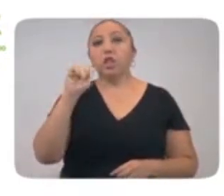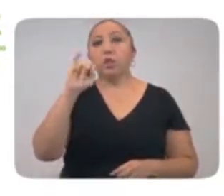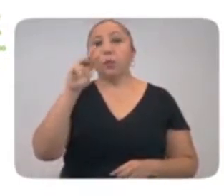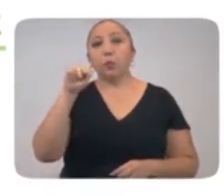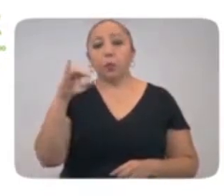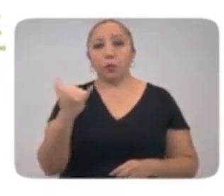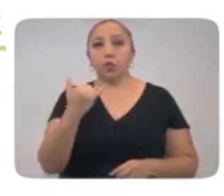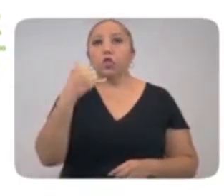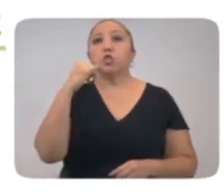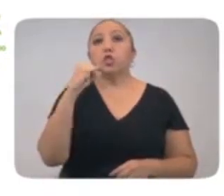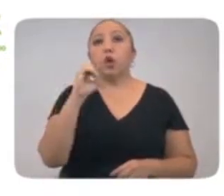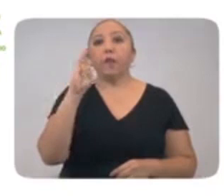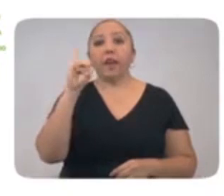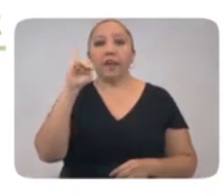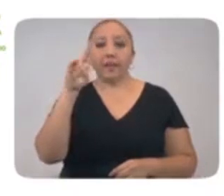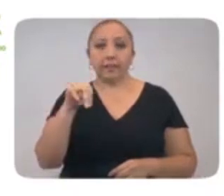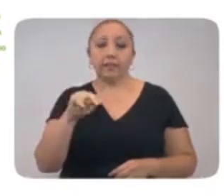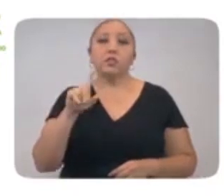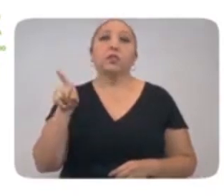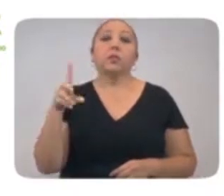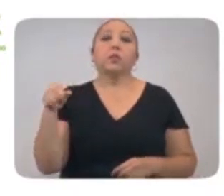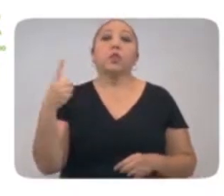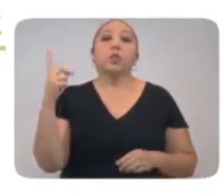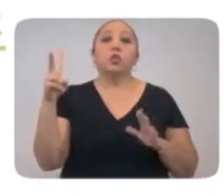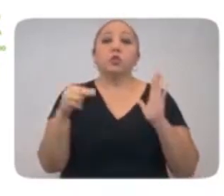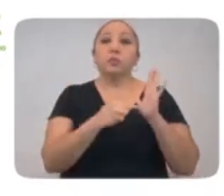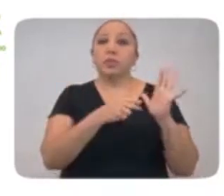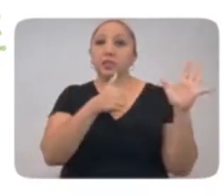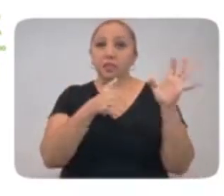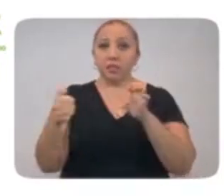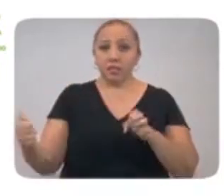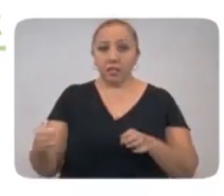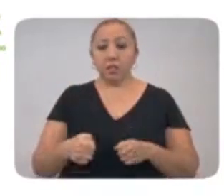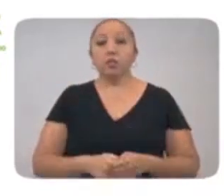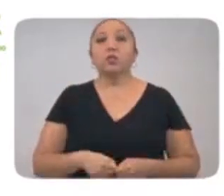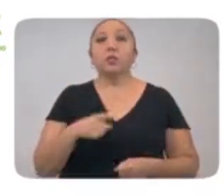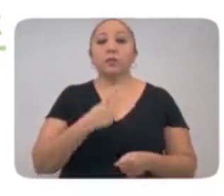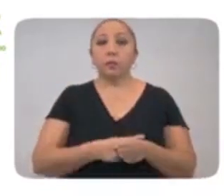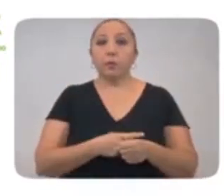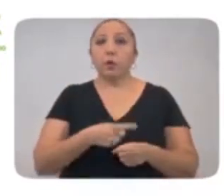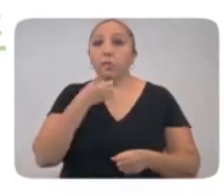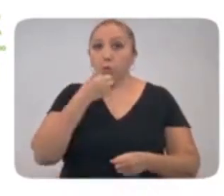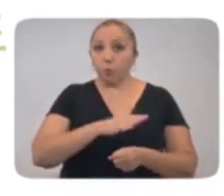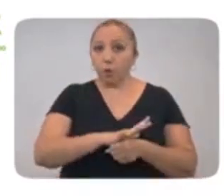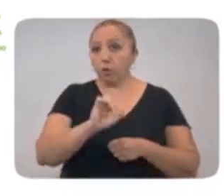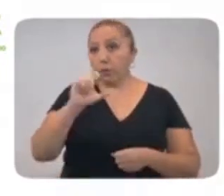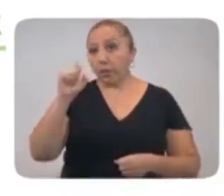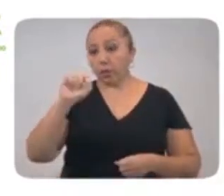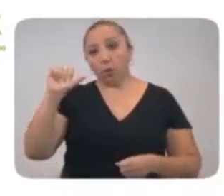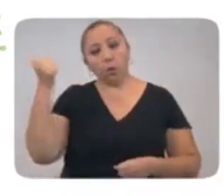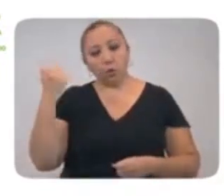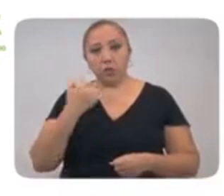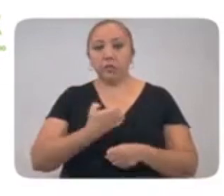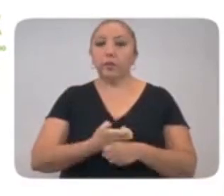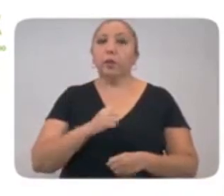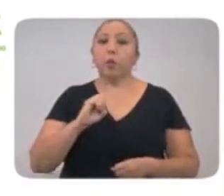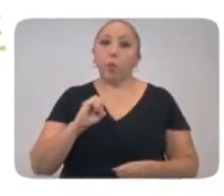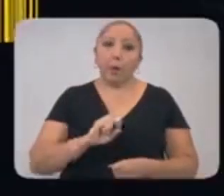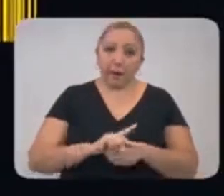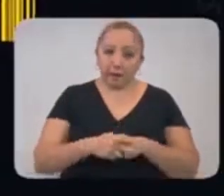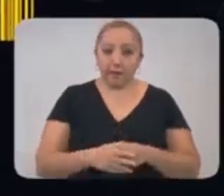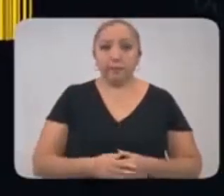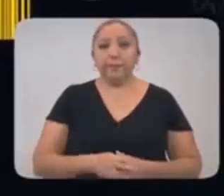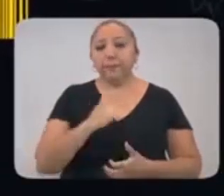y Yovain. En total ya son 2.600 casos positivos, 20 de los cuales son de otro país u otro estado.